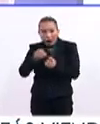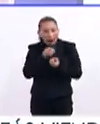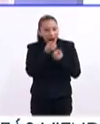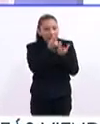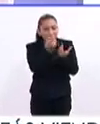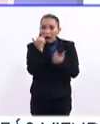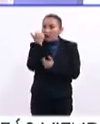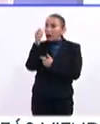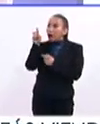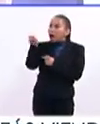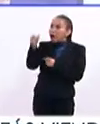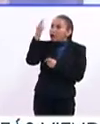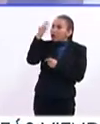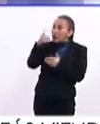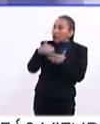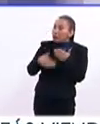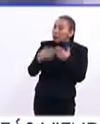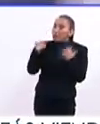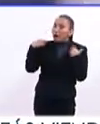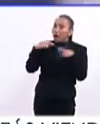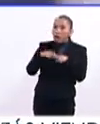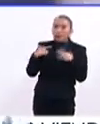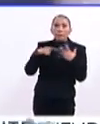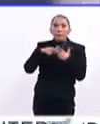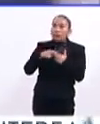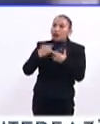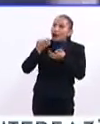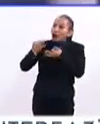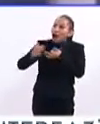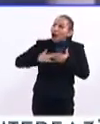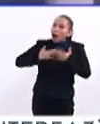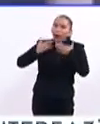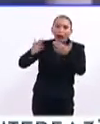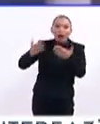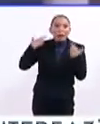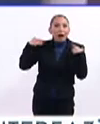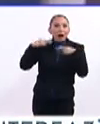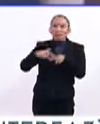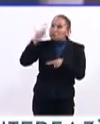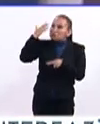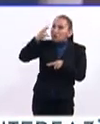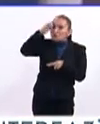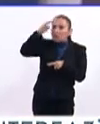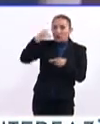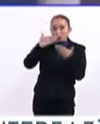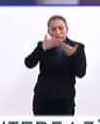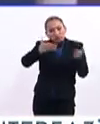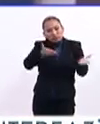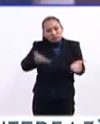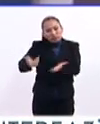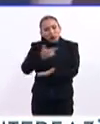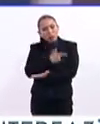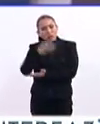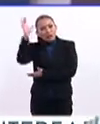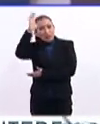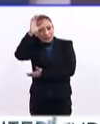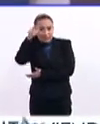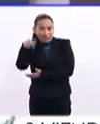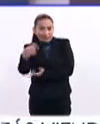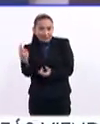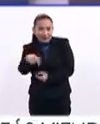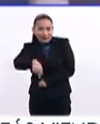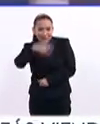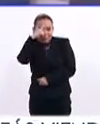alumnos se dan cuenta que tú estás a la vanguardia, es cuando empiezan a creer en ti como profesor y, bueno, empiezas a abrirles este gusto por las ciencias, que, bueno,